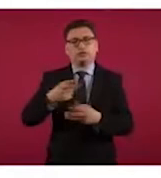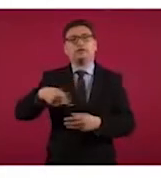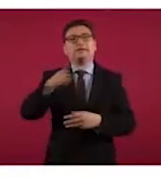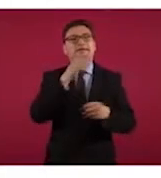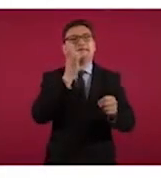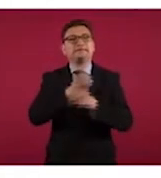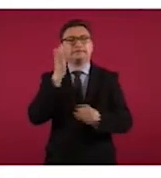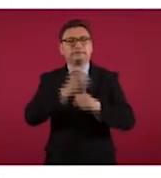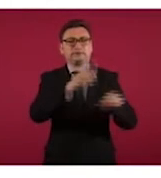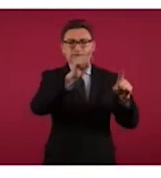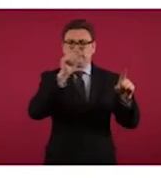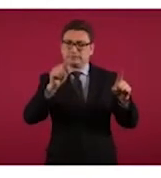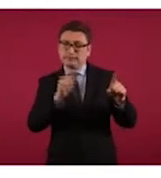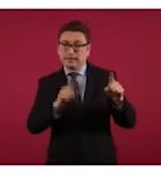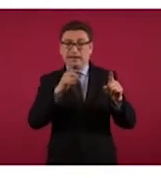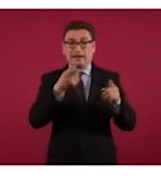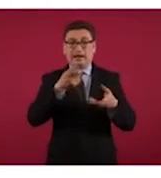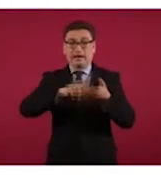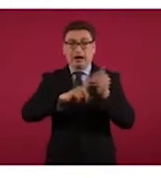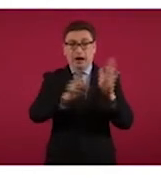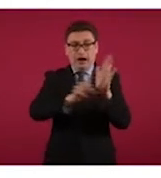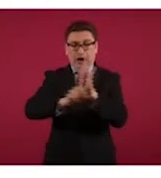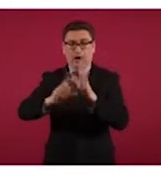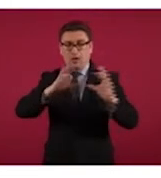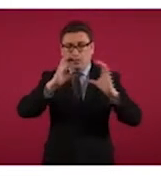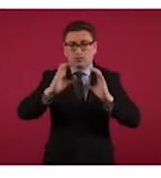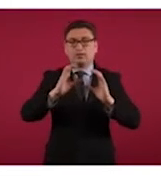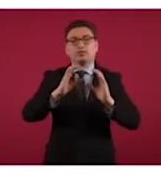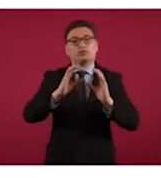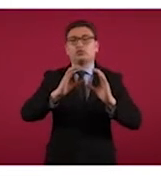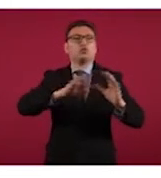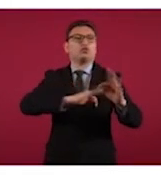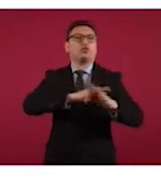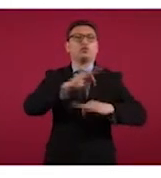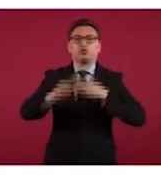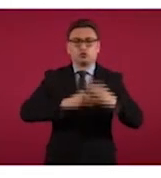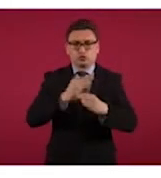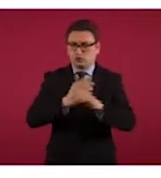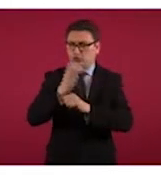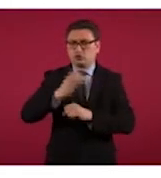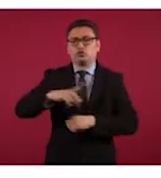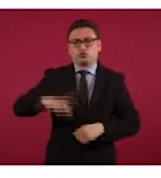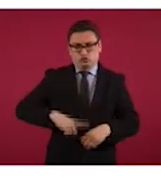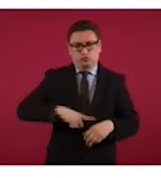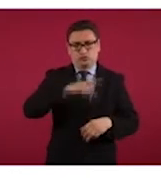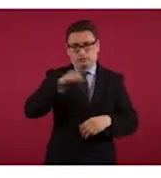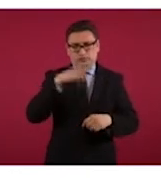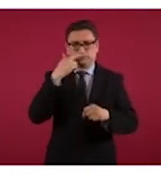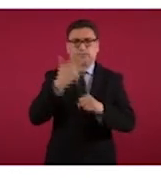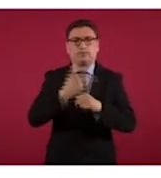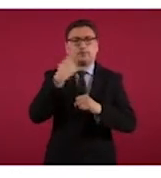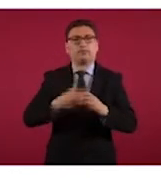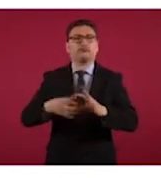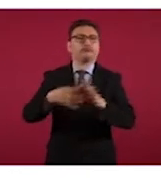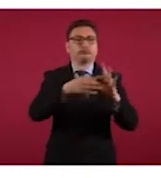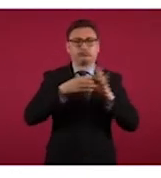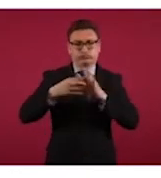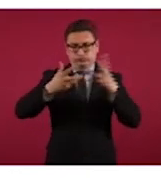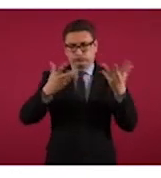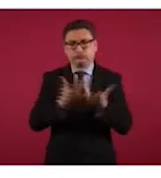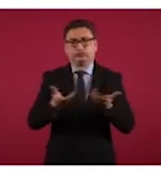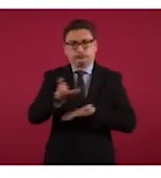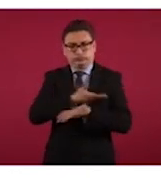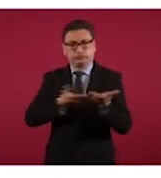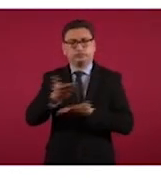estados que tienen alerta, sino todos los gobiernos de los estados, para una actuación decidida y en coordinación, colaboración y